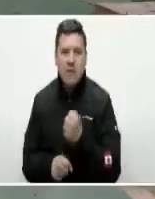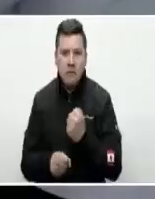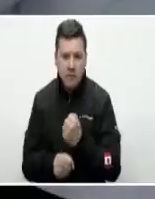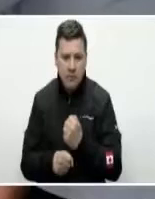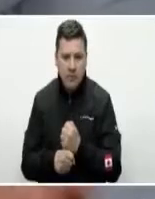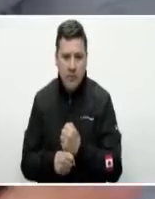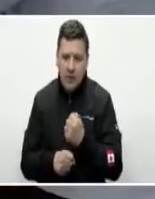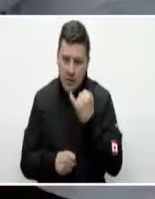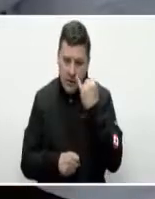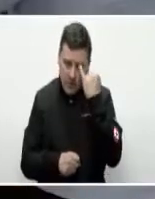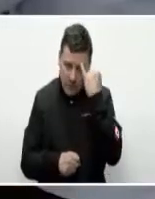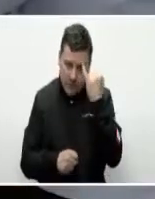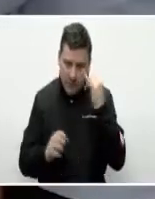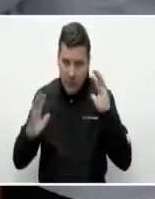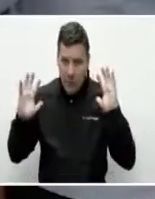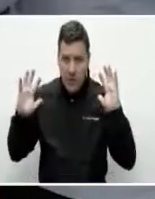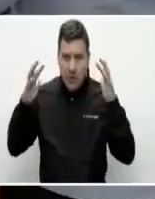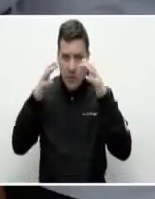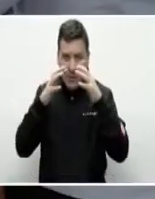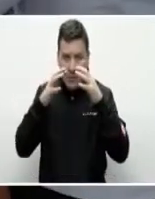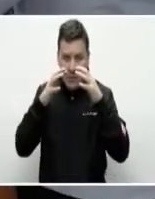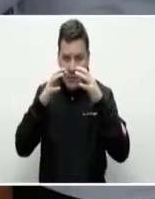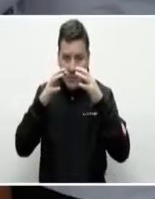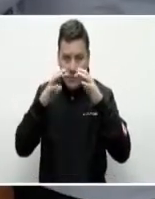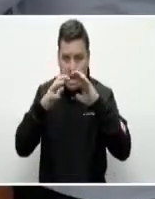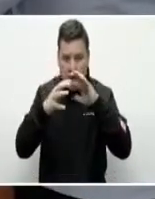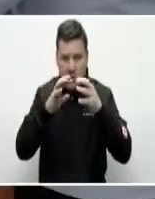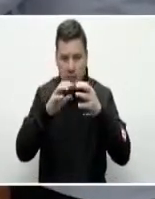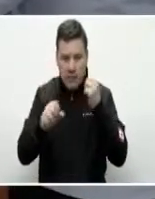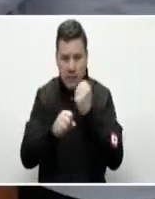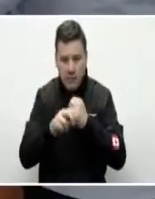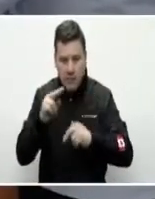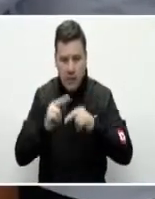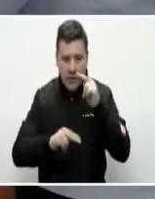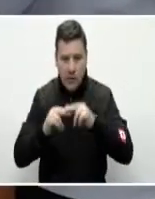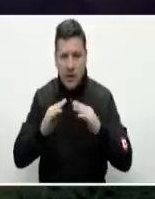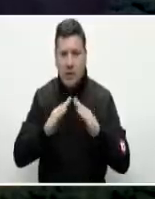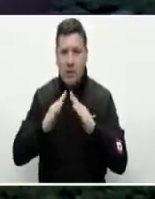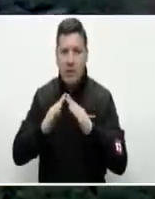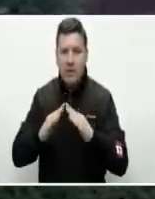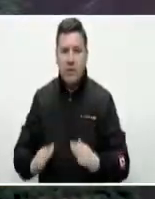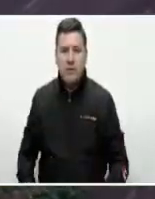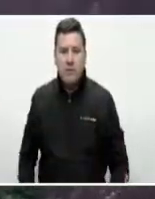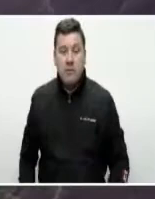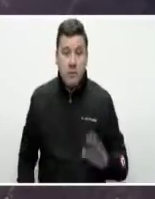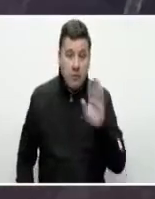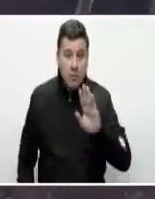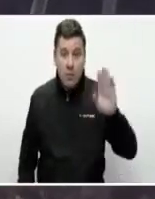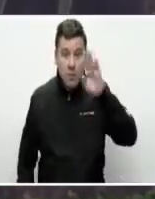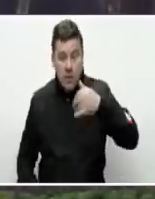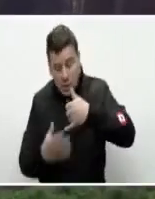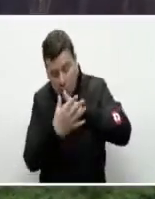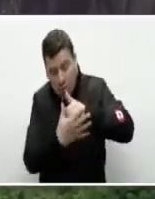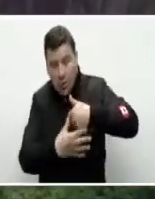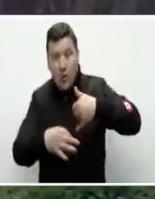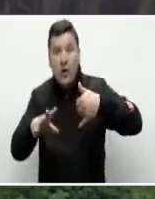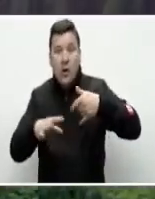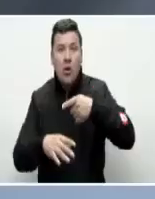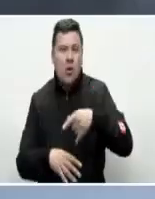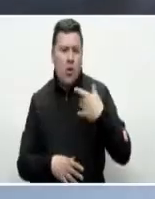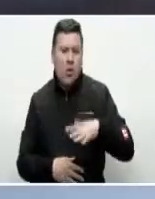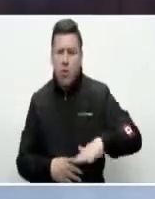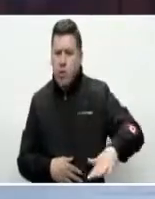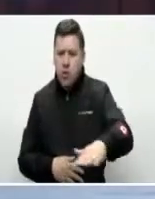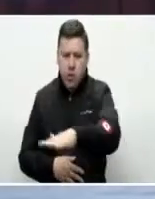estamos desarrollando módulos sí tipo Lego para construir viviendas. El departamento del Guainía es un territorio que por sus